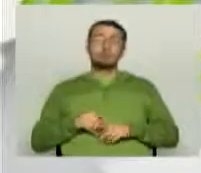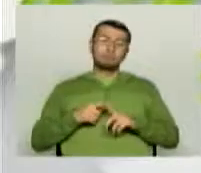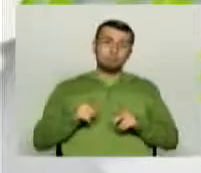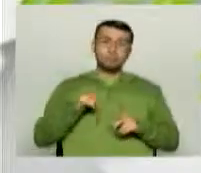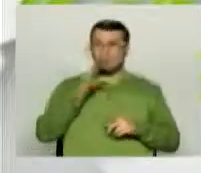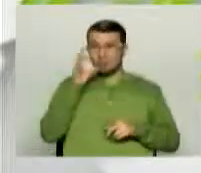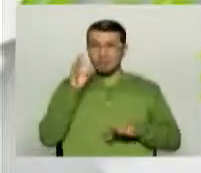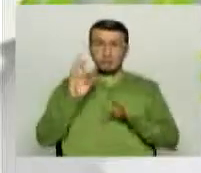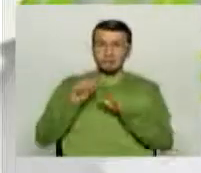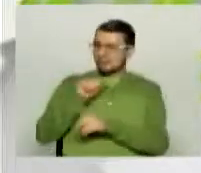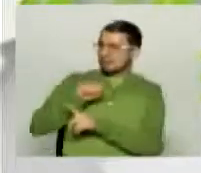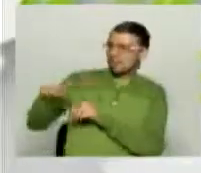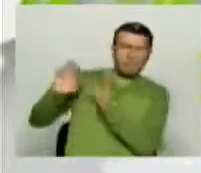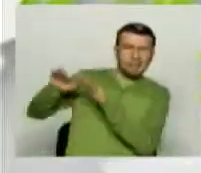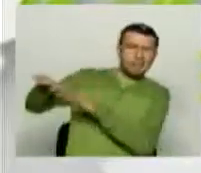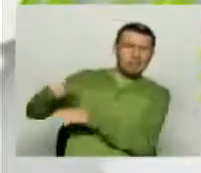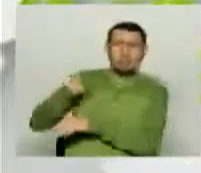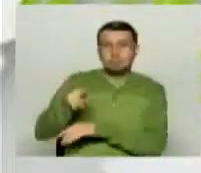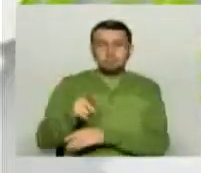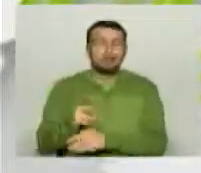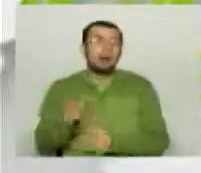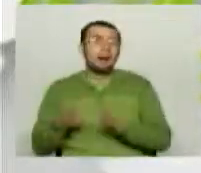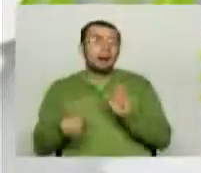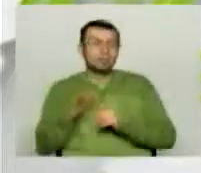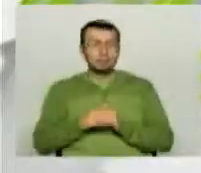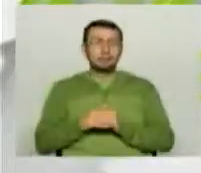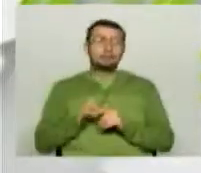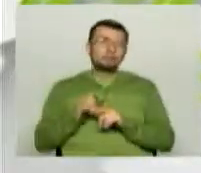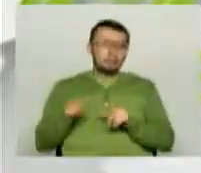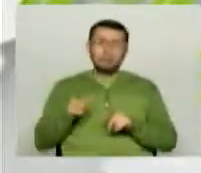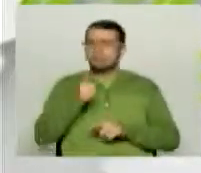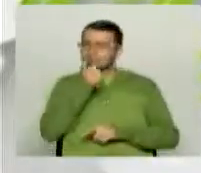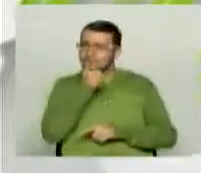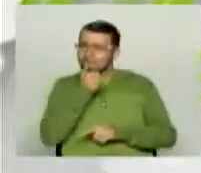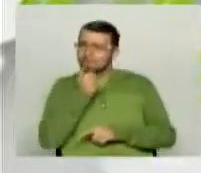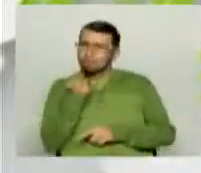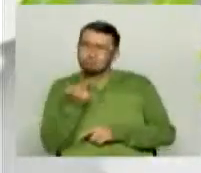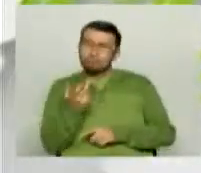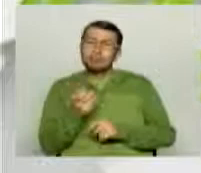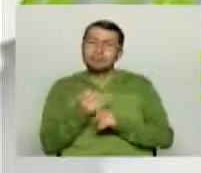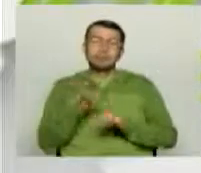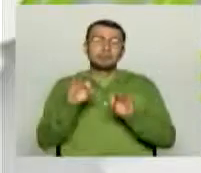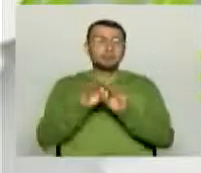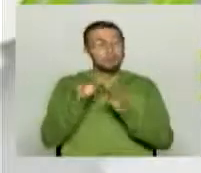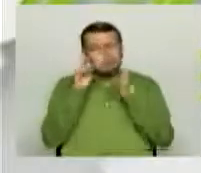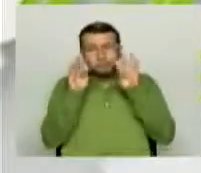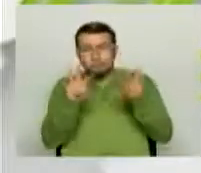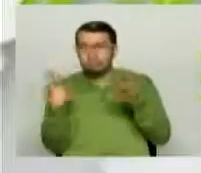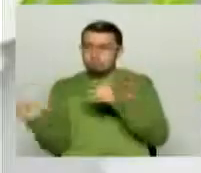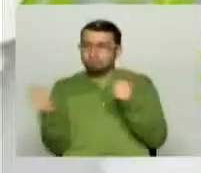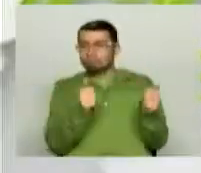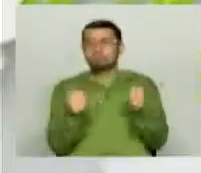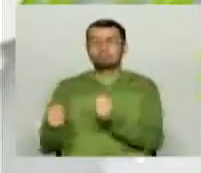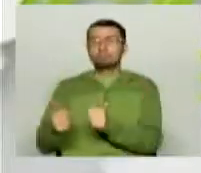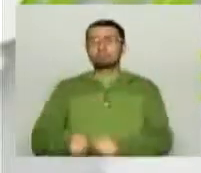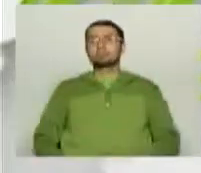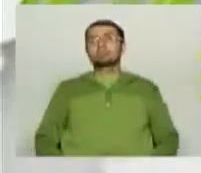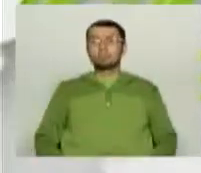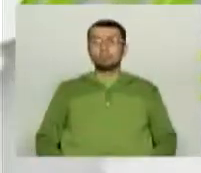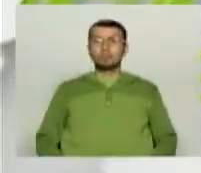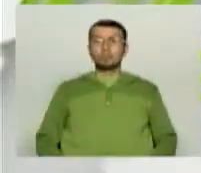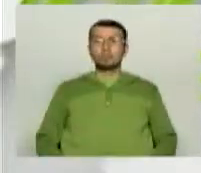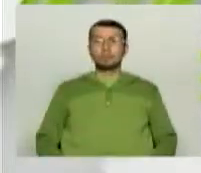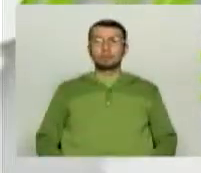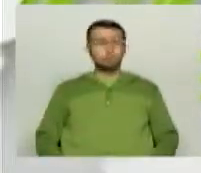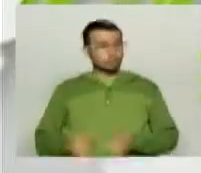dejamos un poquito aisladas, pero aquí es simplemente un poquito de tener paciencia uno con el otro. Juan Harvey, cuando la